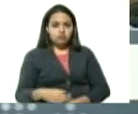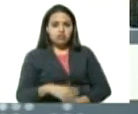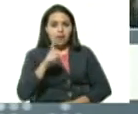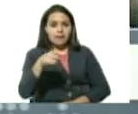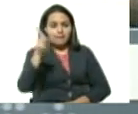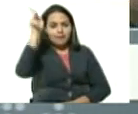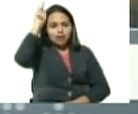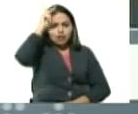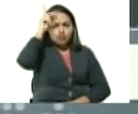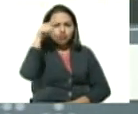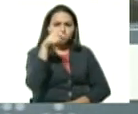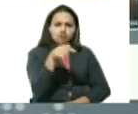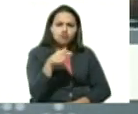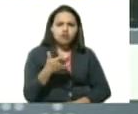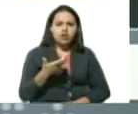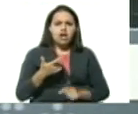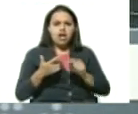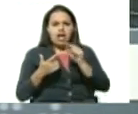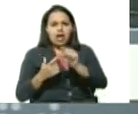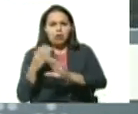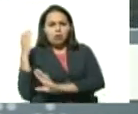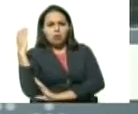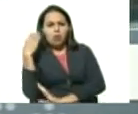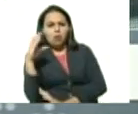Perú en Colombia